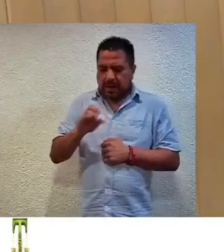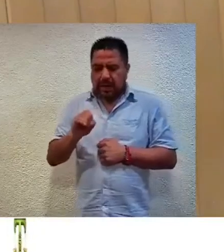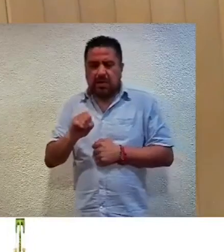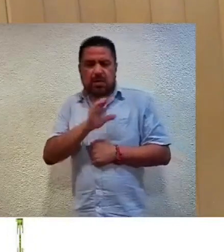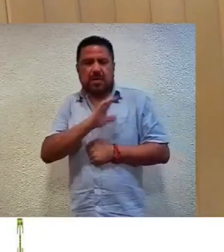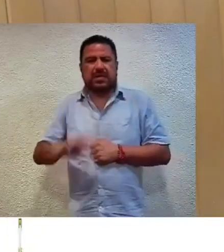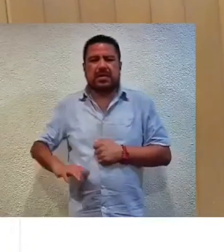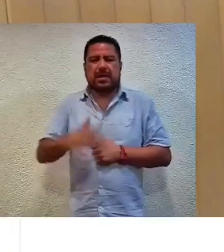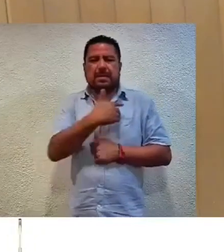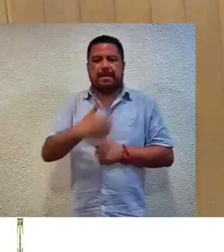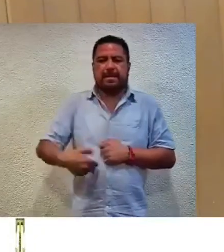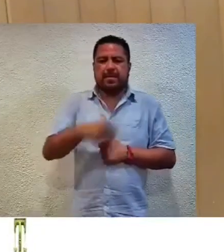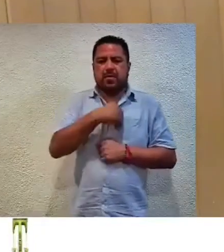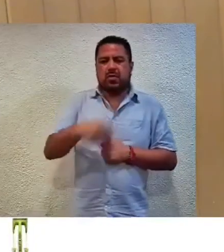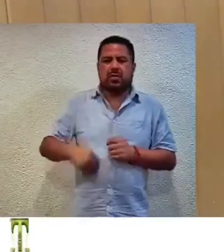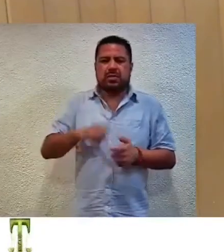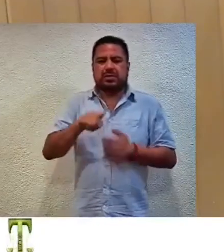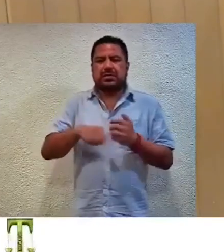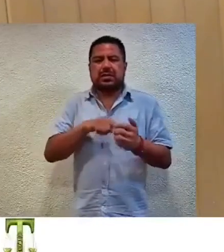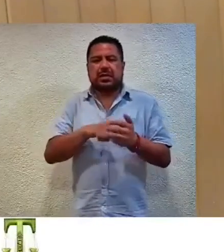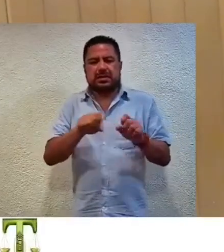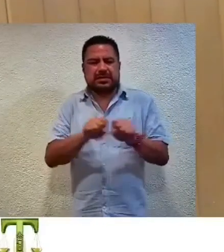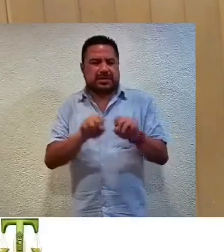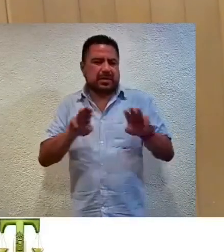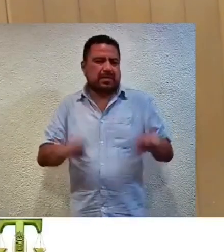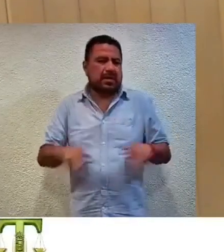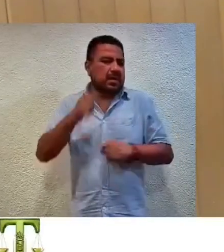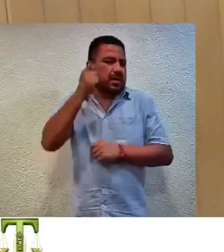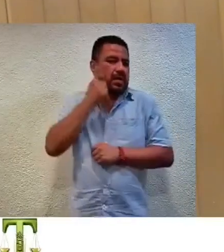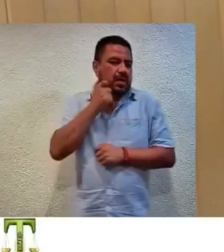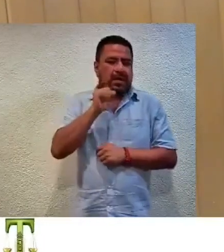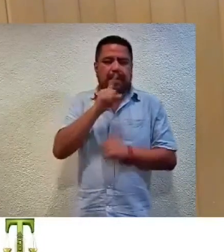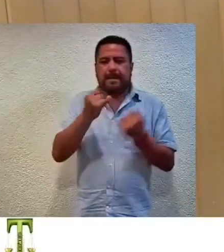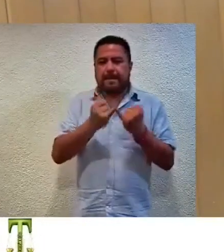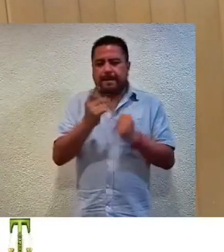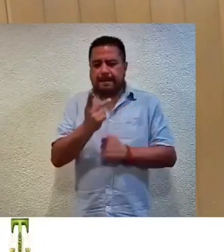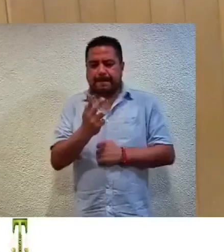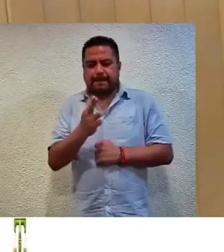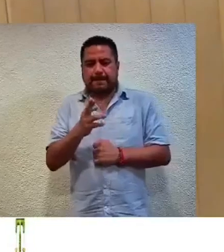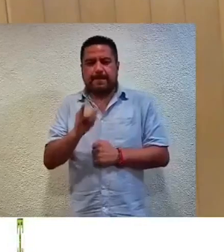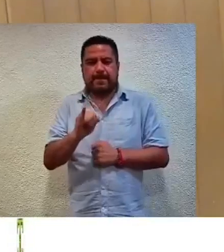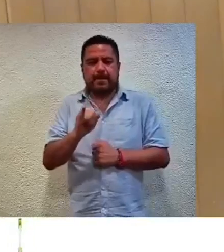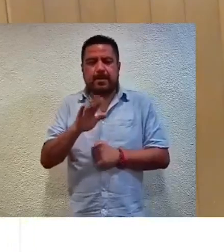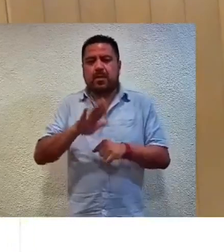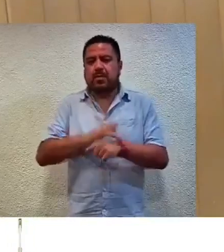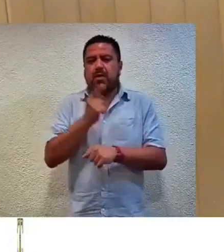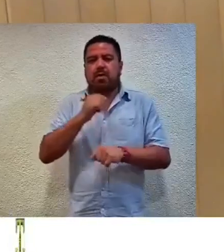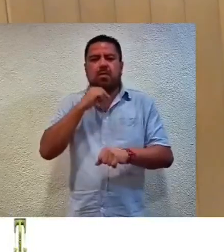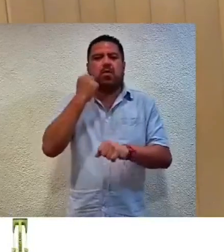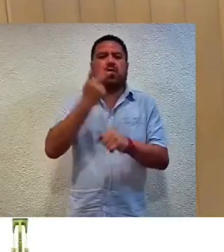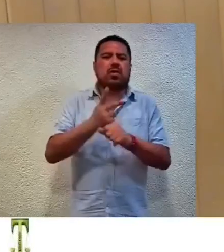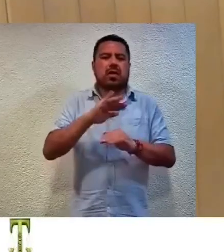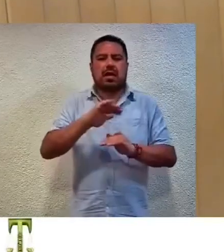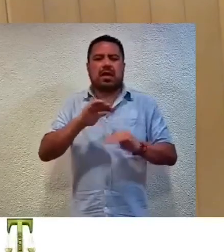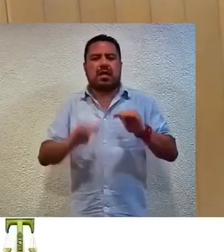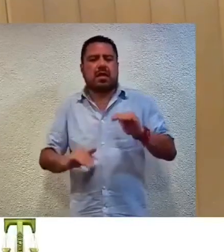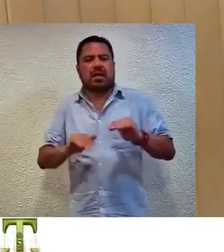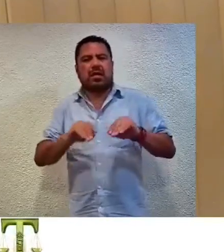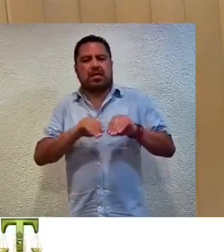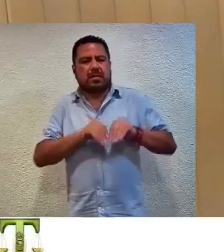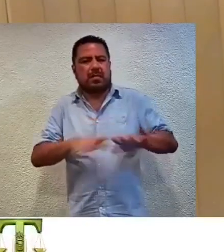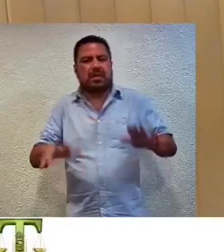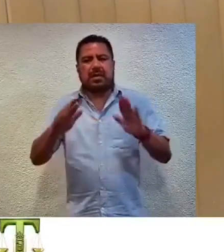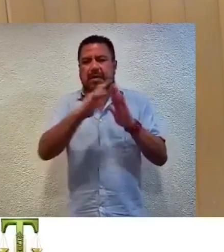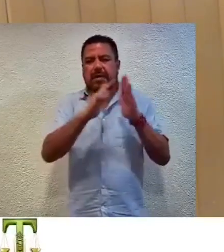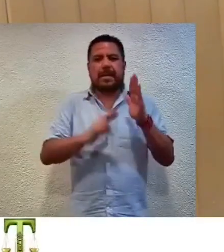candidato a la presidencia municipal de San Marcos Guerrero y el Partido Revolucionario Institucional por vulneración a las reglas de difusión de propaganda